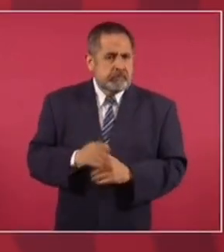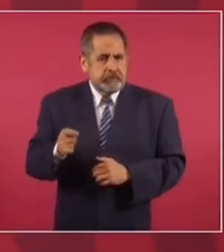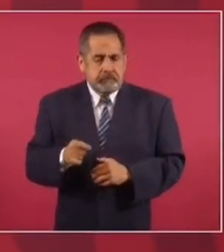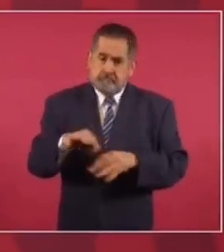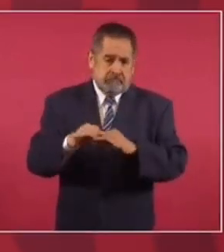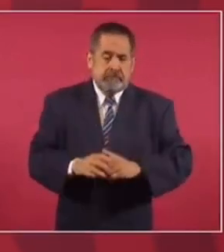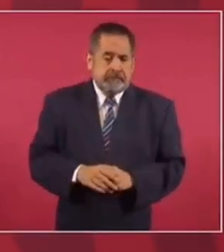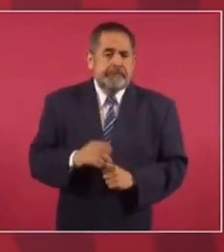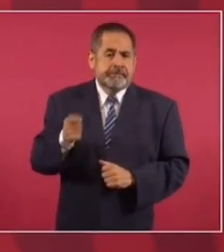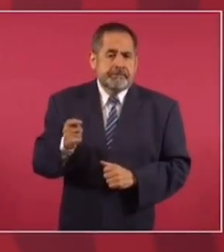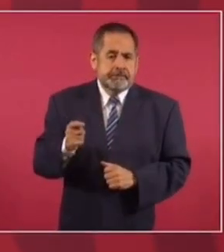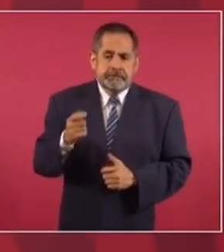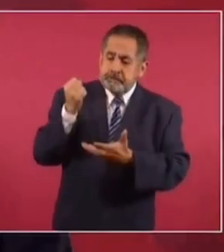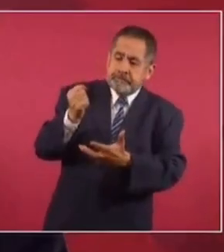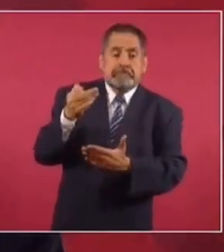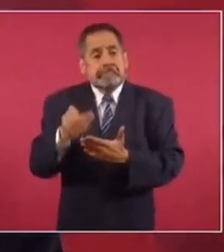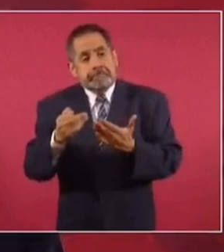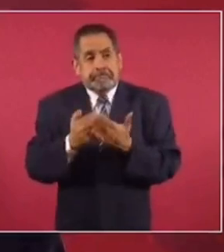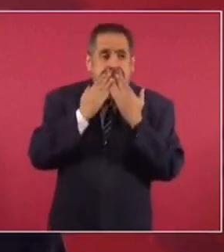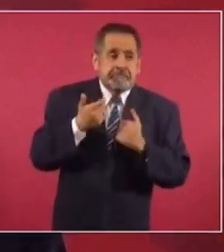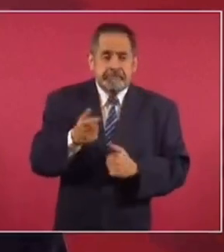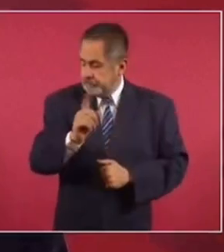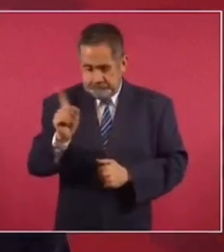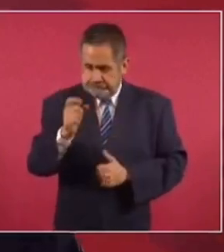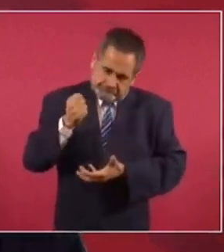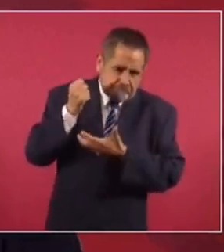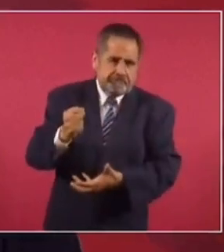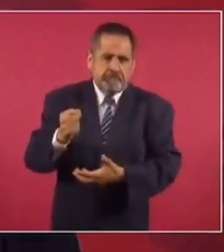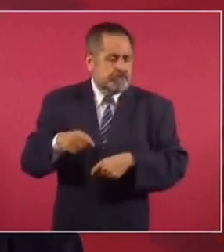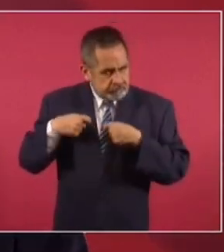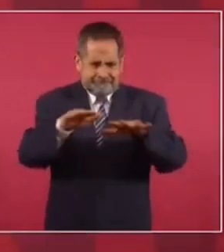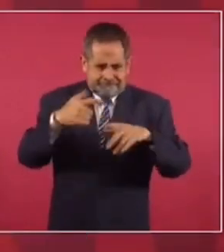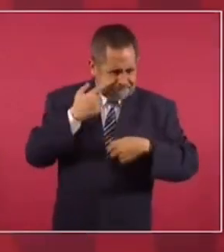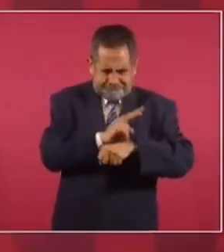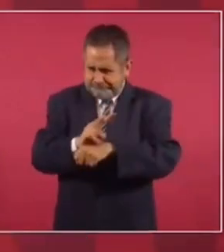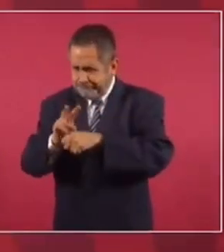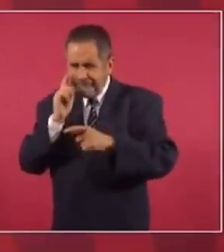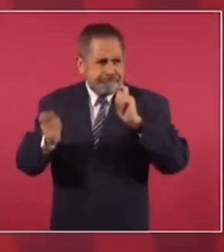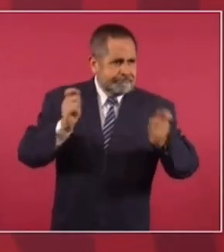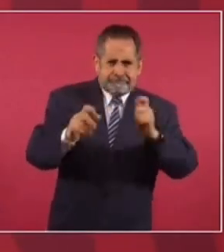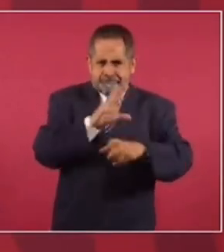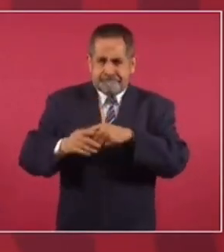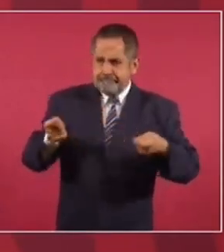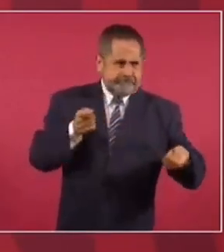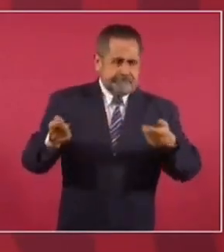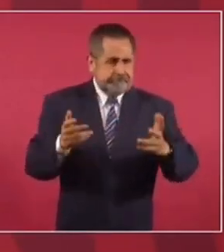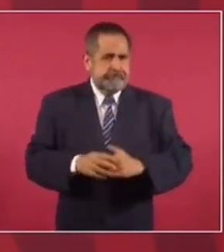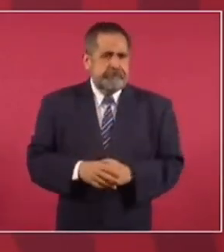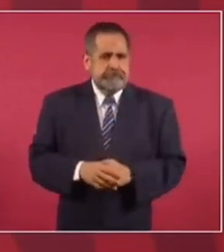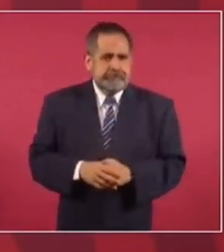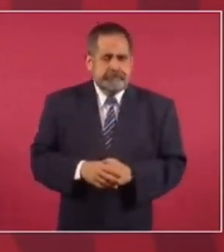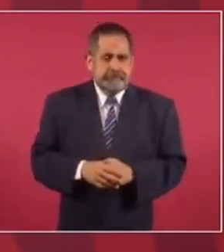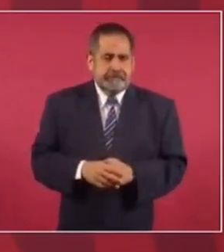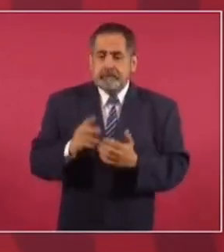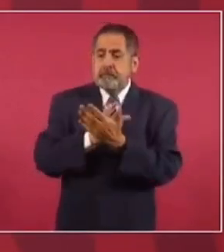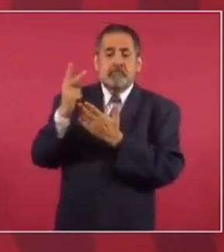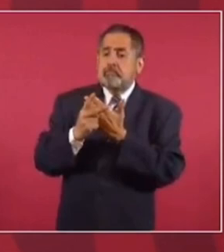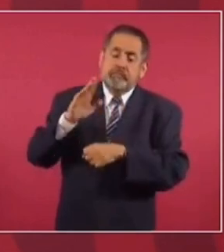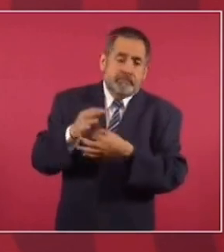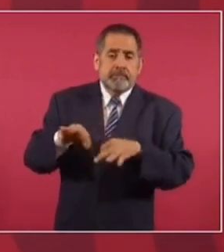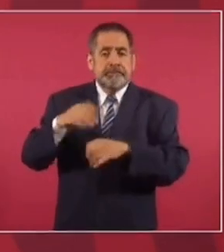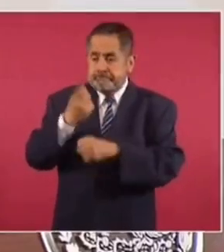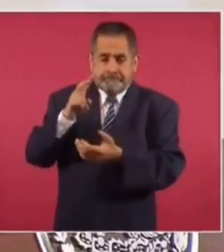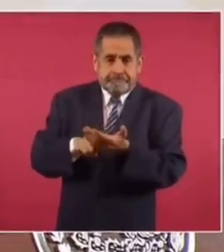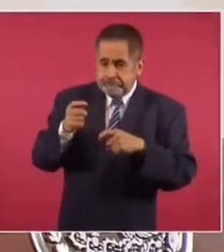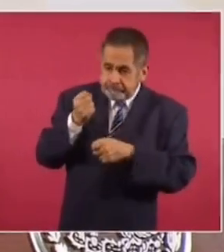un asunto humanitario, de que no faltan los recursos y hay presupuesto. Estoy pendiente de que los programas prioritarios